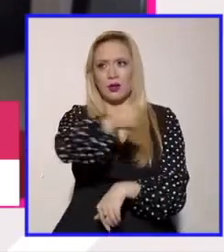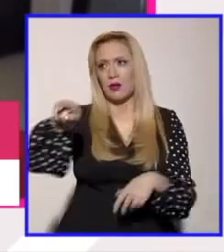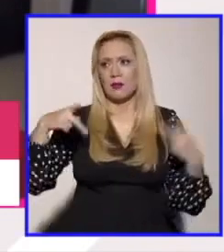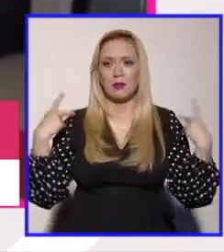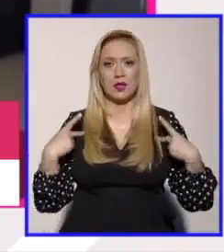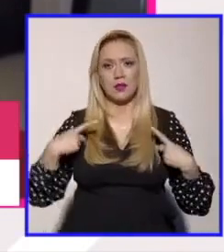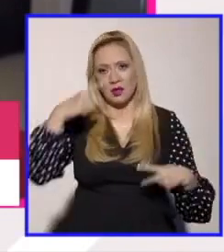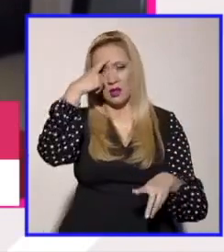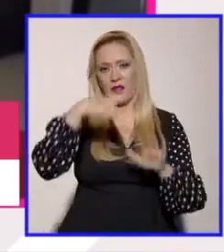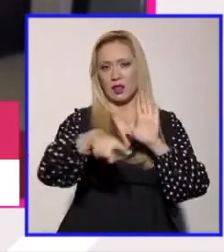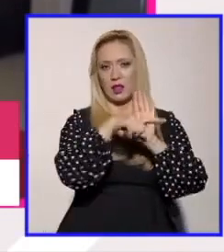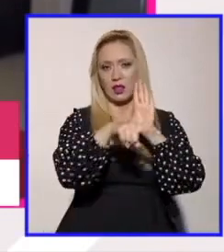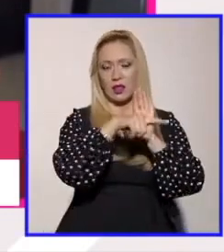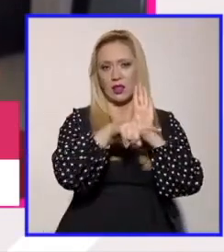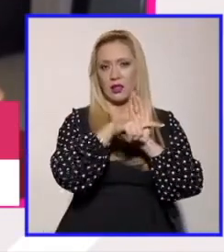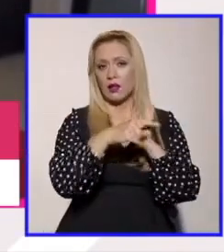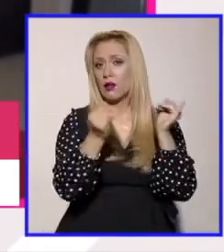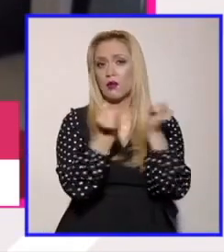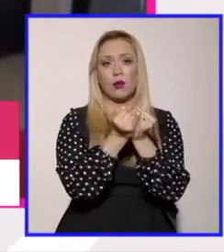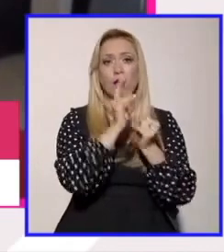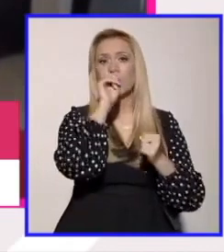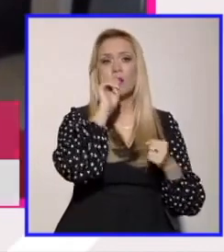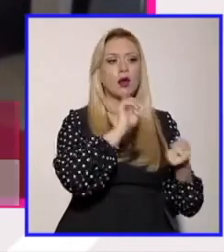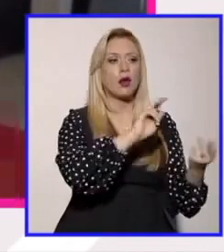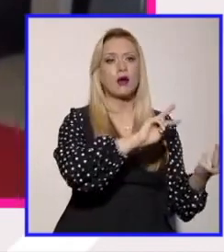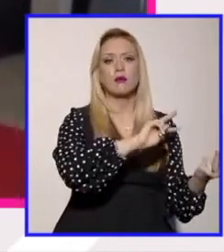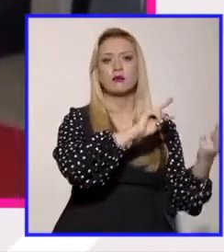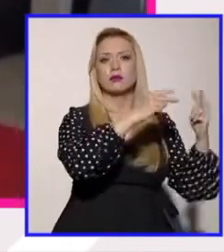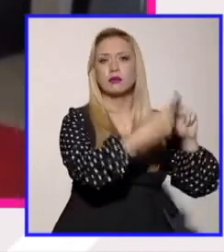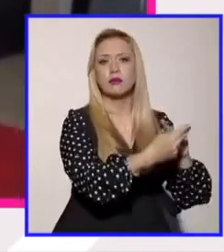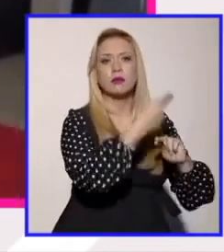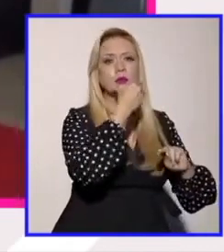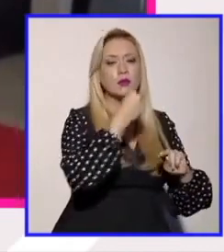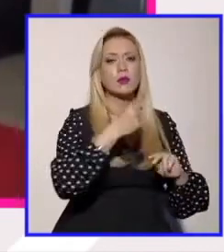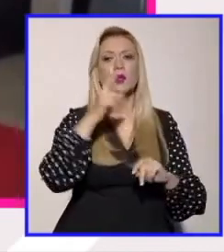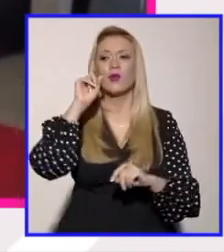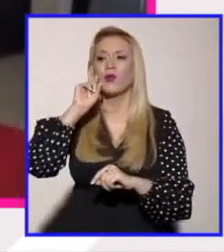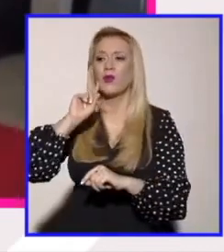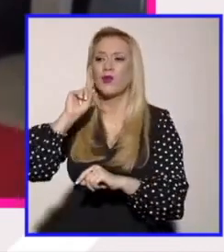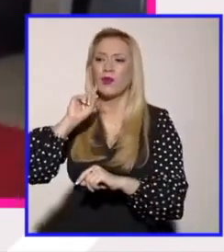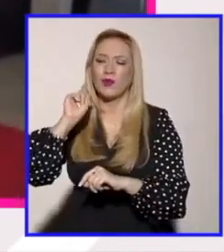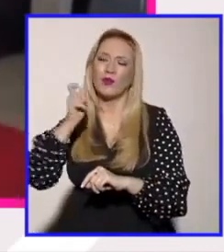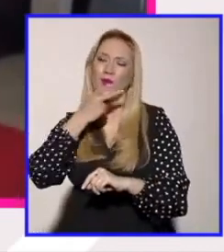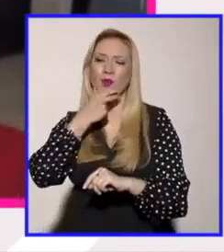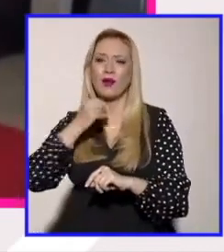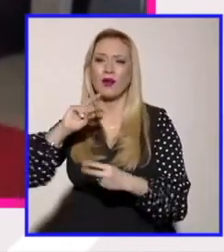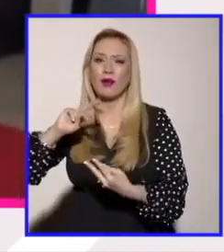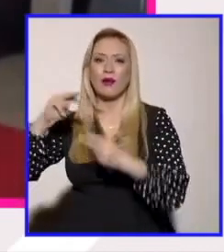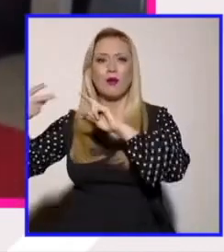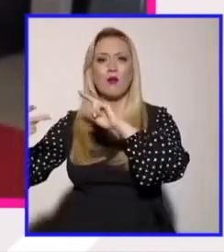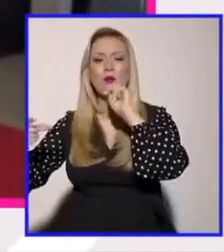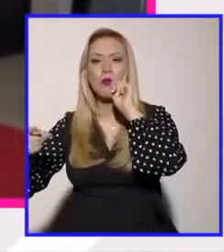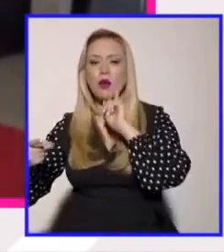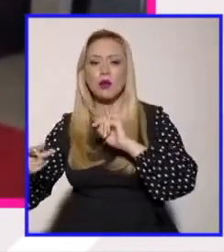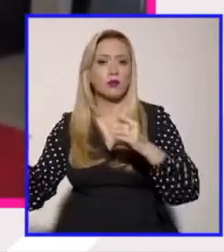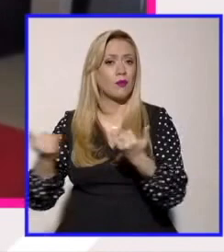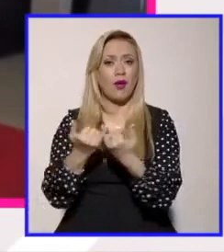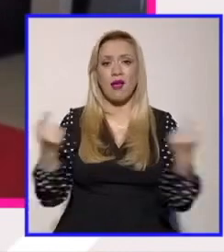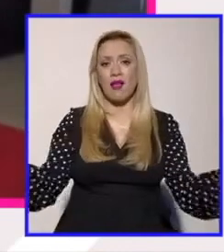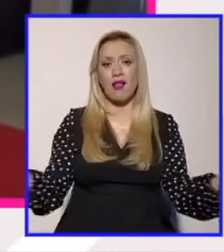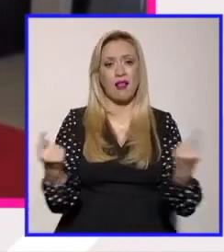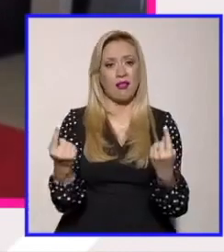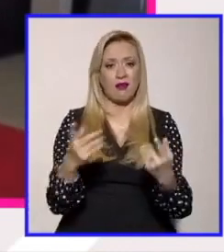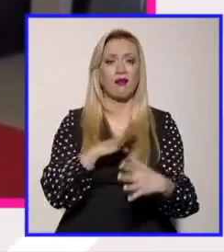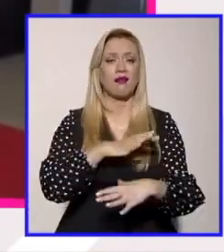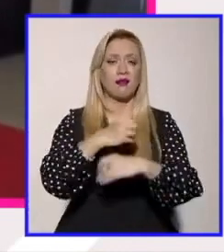aplican tanto para mujeres cis o trans y eso es algo que toca reconocer pero como sea el punto importante acá es que